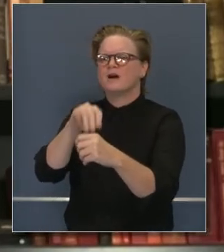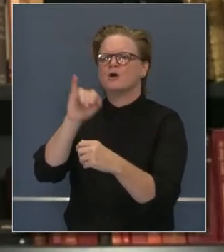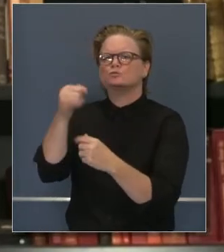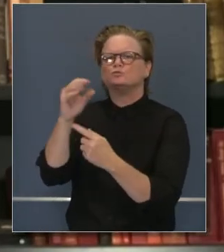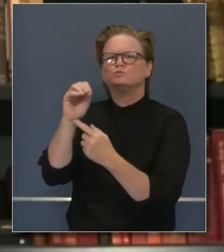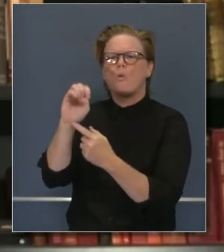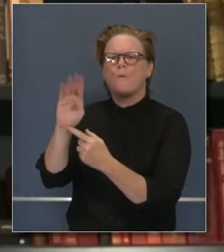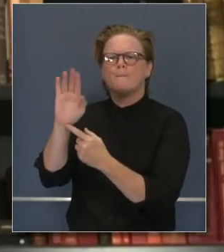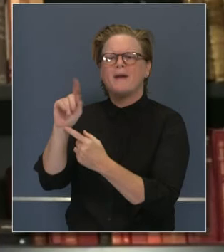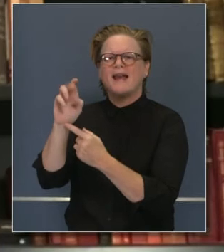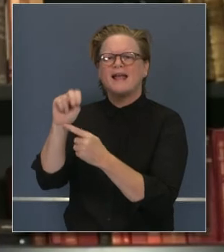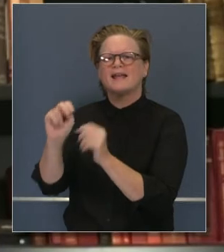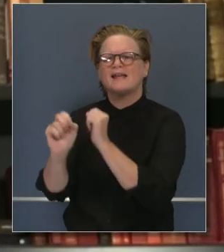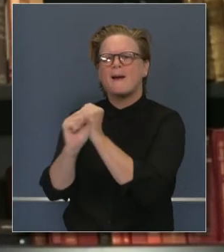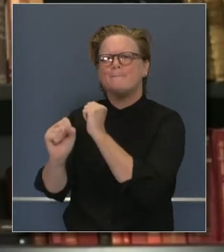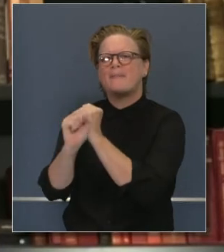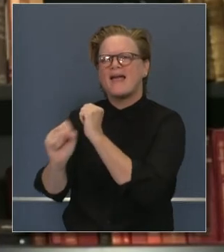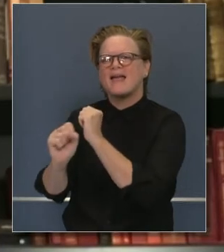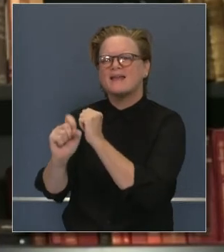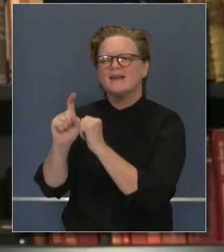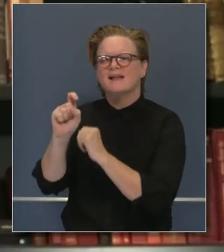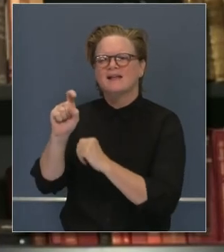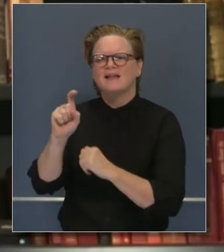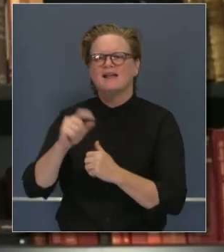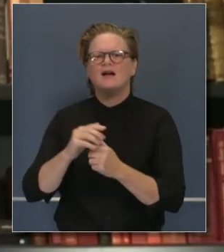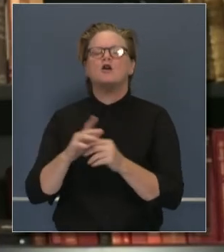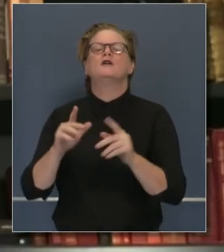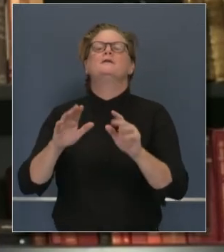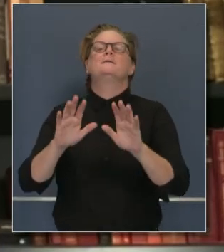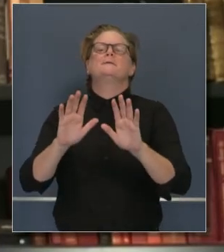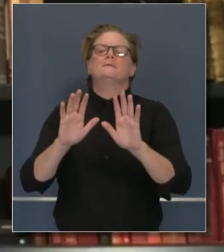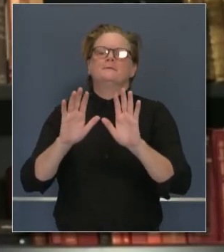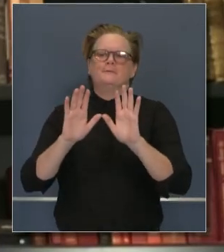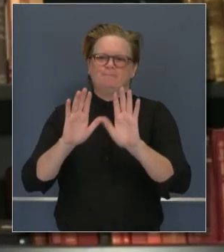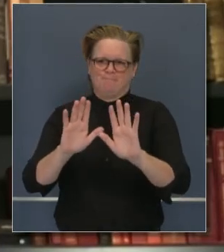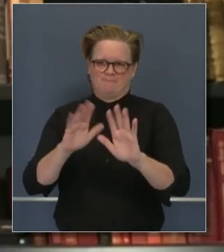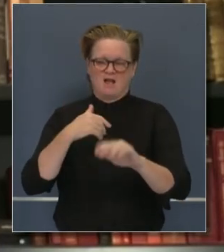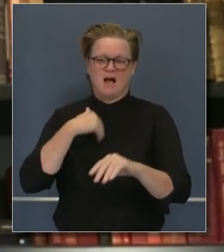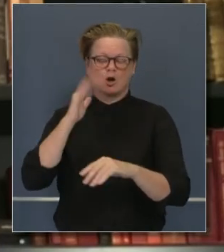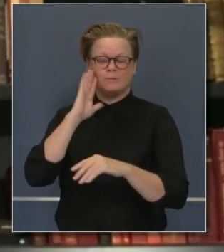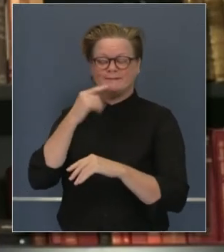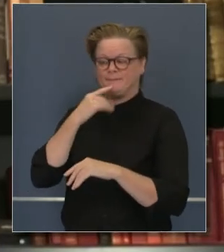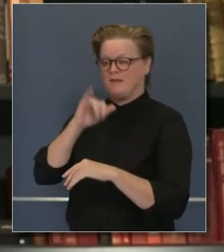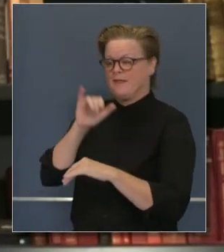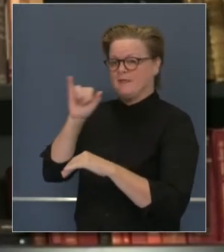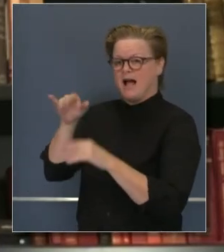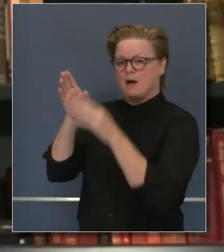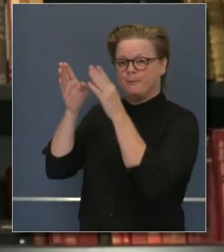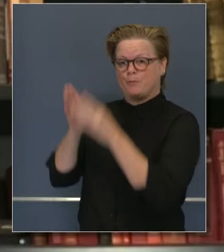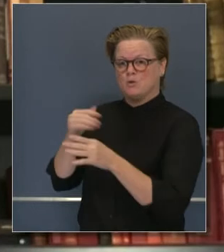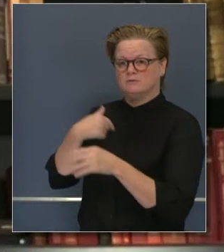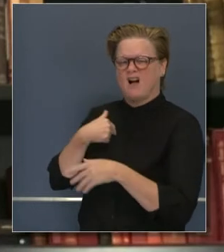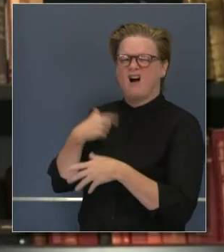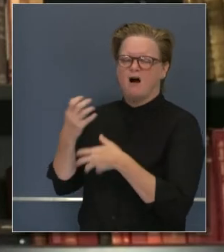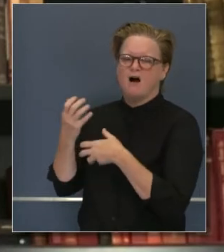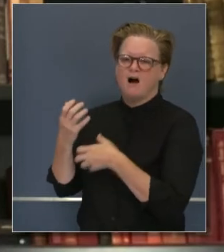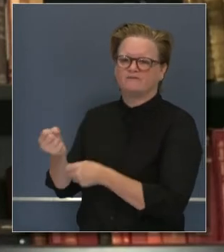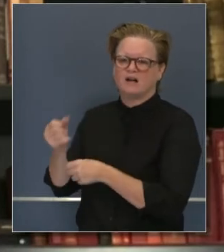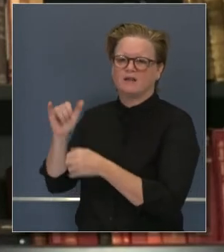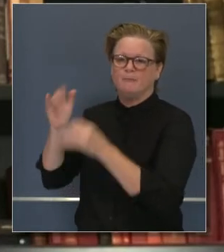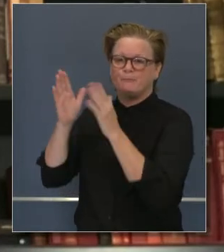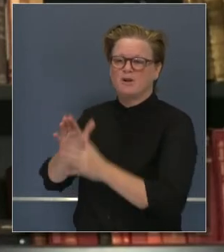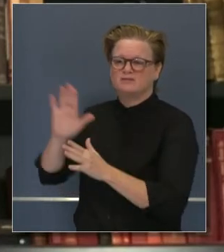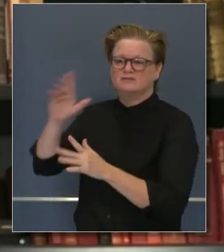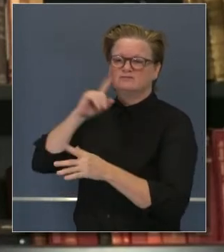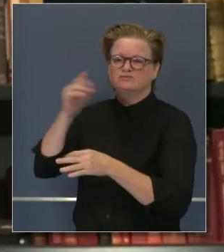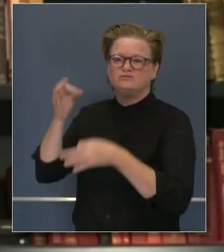Está perfectamente ubicado el control contralor y tengo mucho respeto por la contralora, su competencia